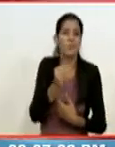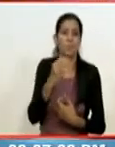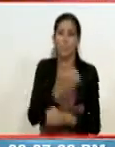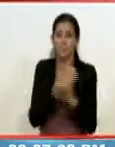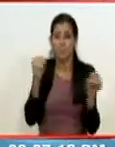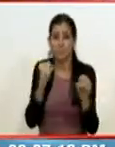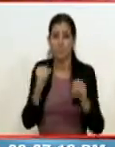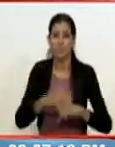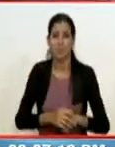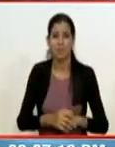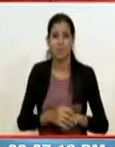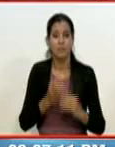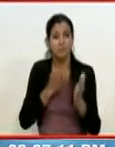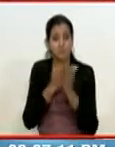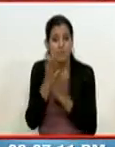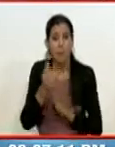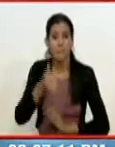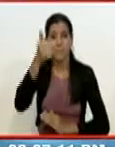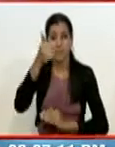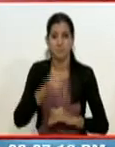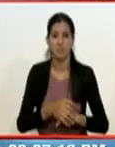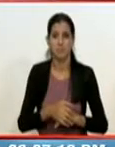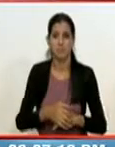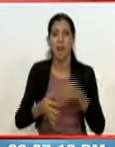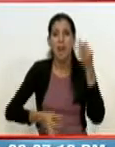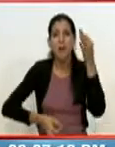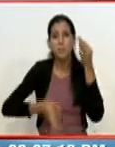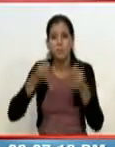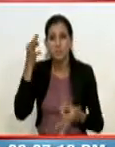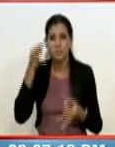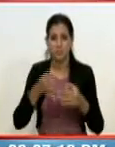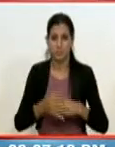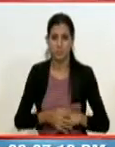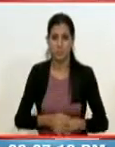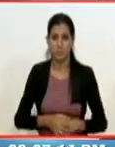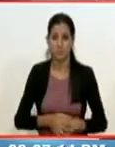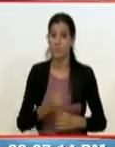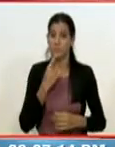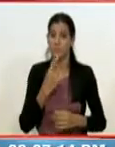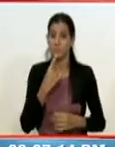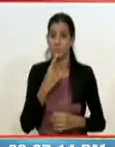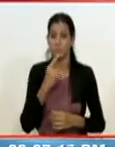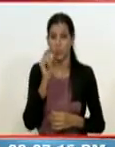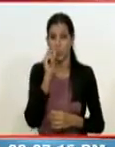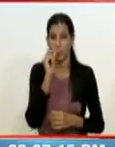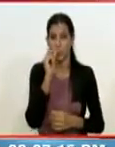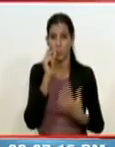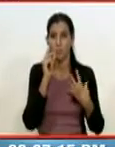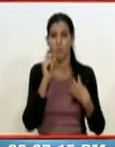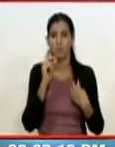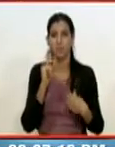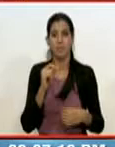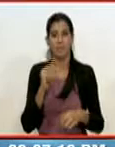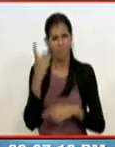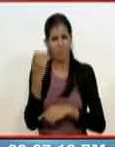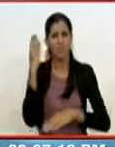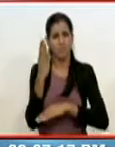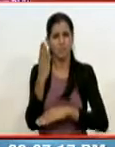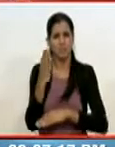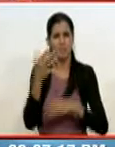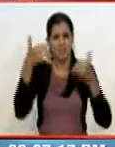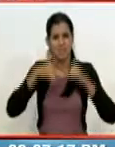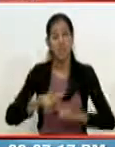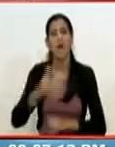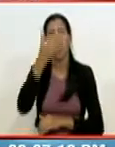El gesto más leal hacia ellos es la justicia. Dice Eduardo Galeano, la impunidad es hija del